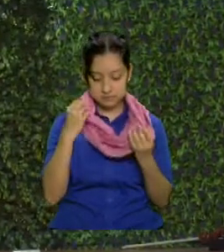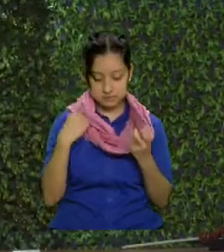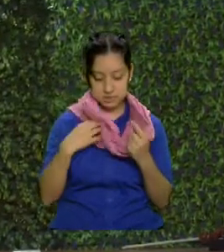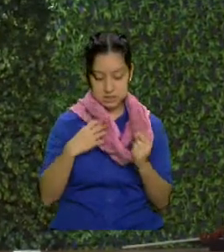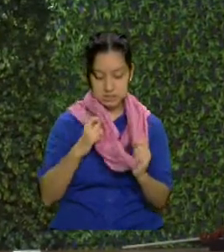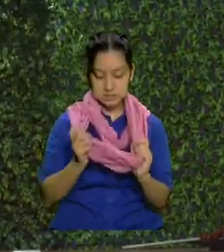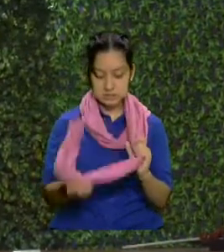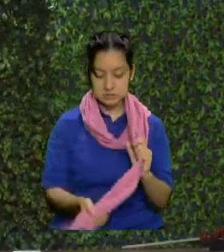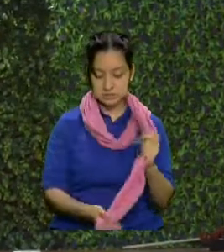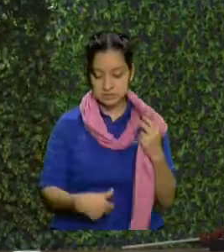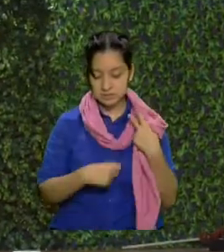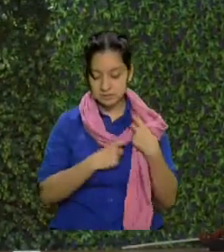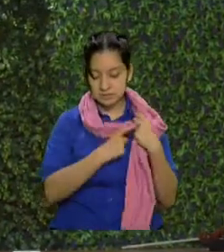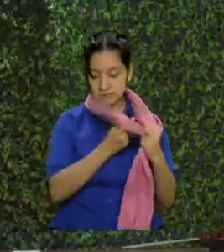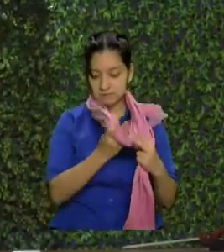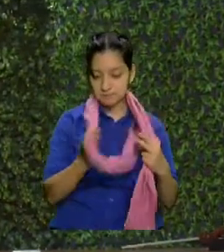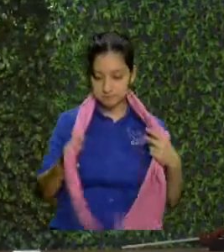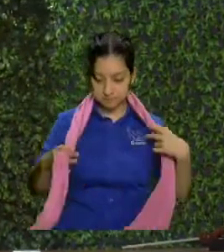sellar en la frente.